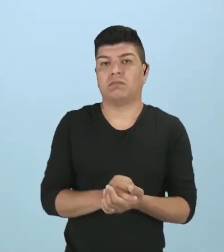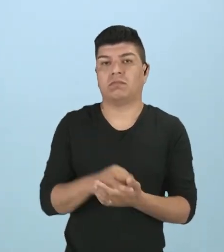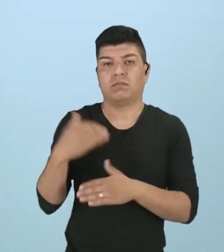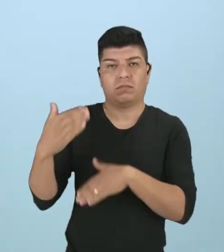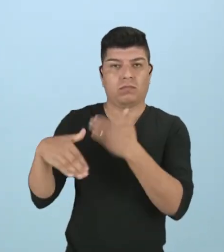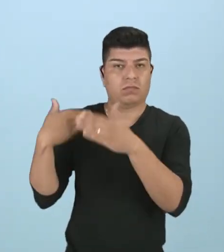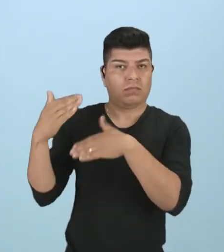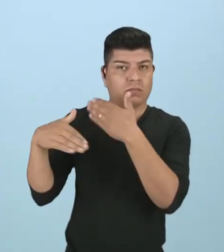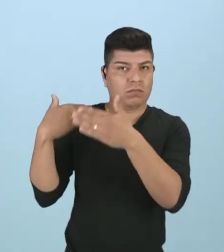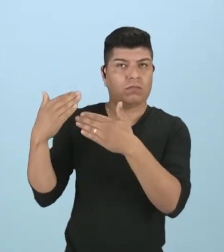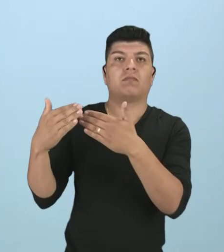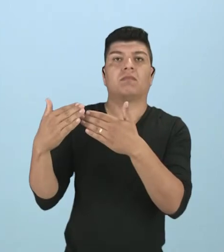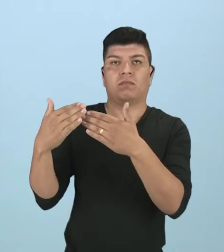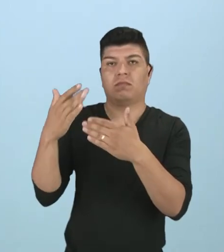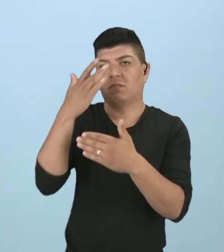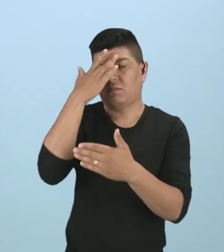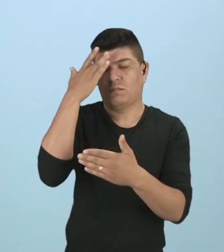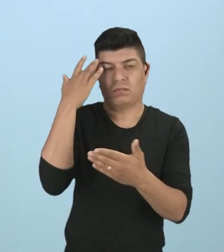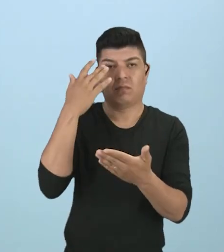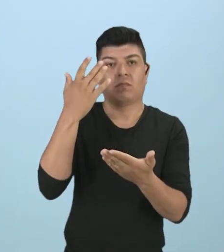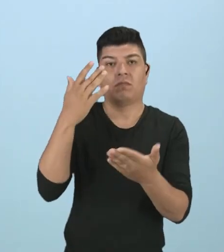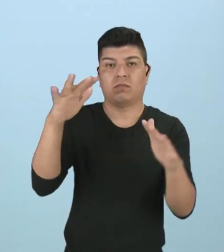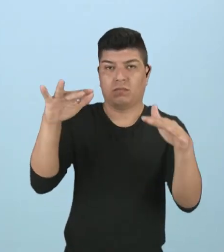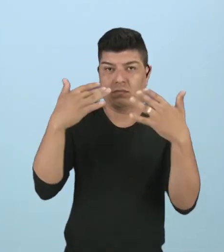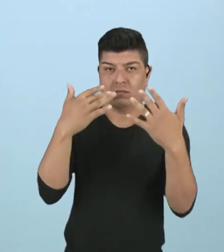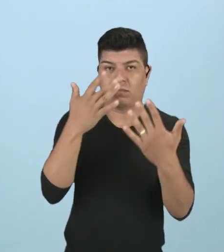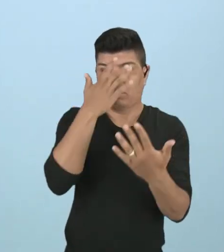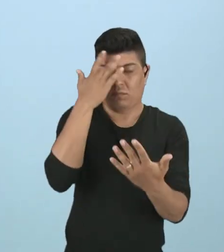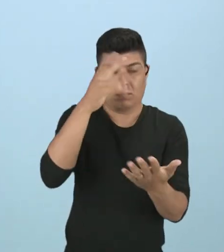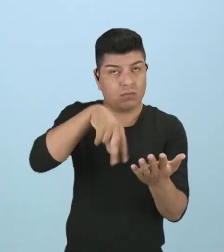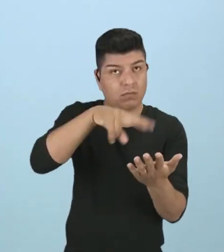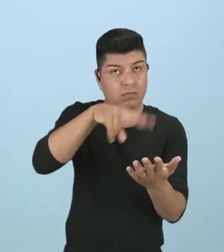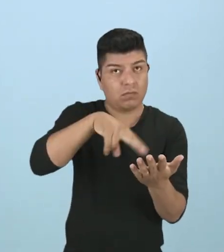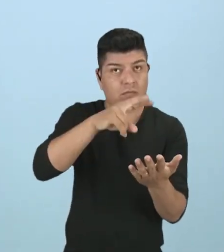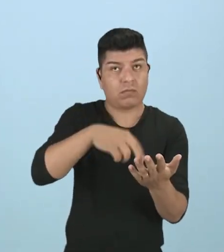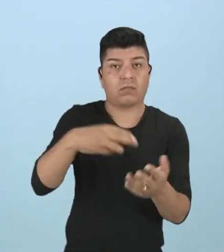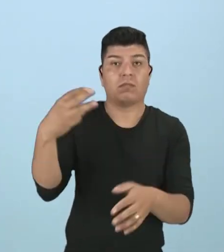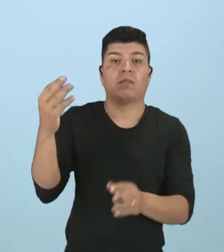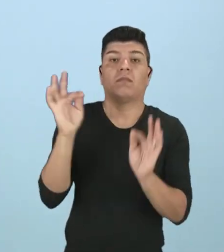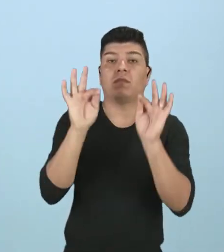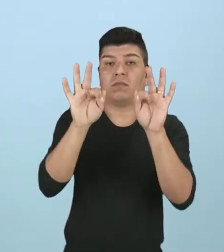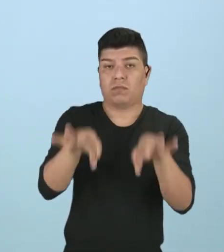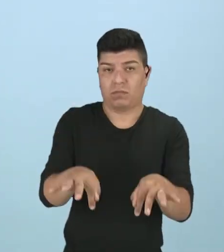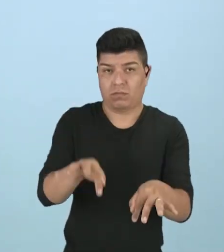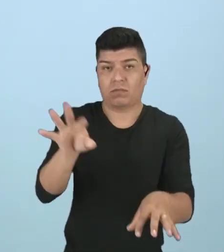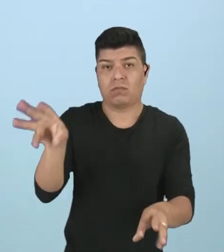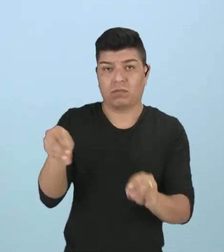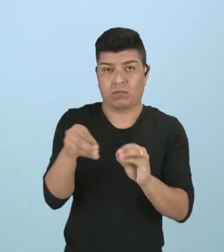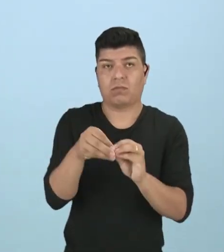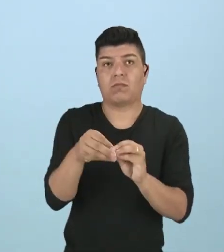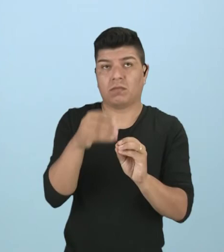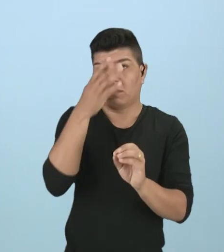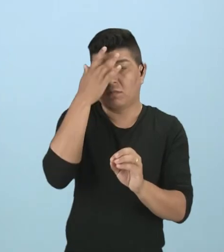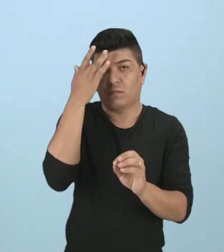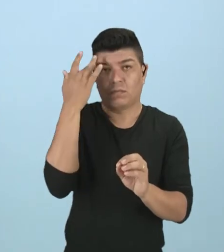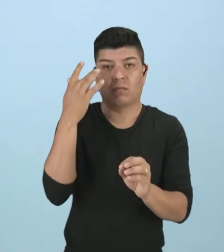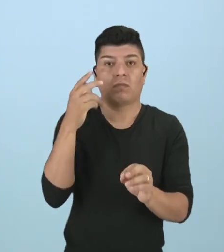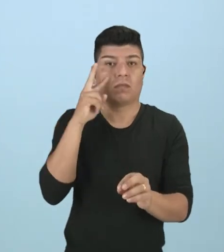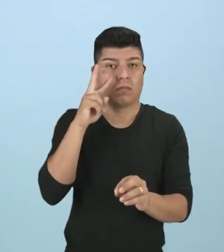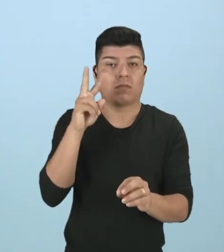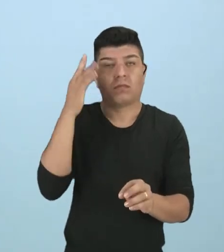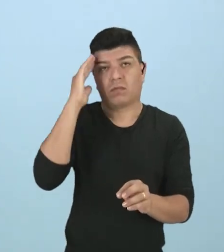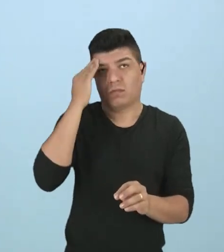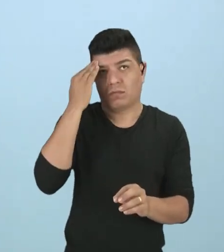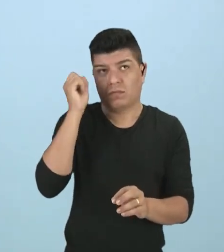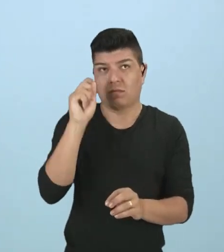desarrollo donde el autor va a llamar la atención del lector y la conclusión donde él va a dar el punto de